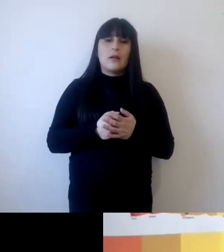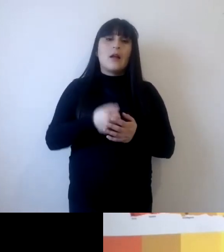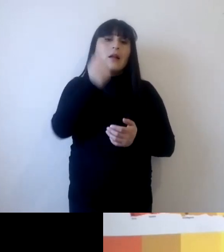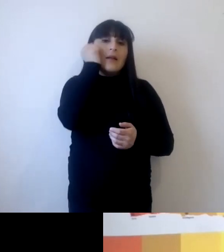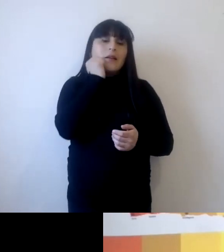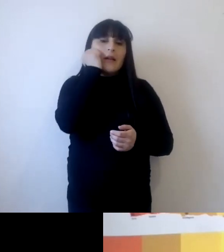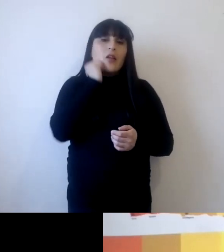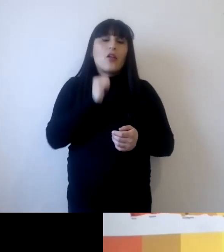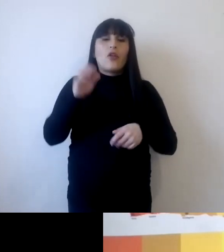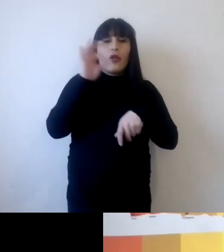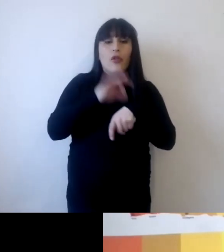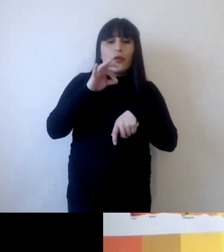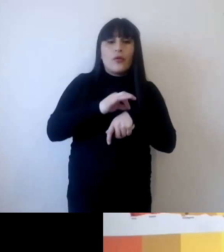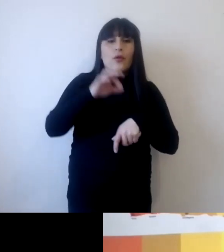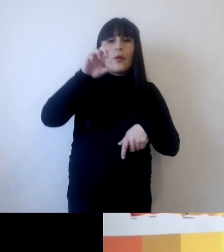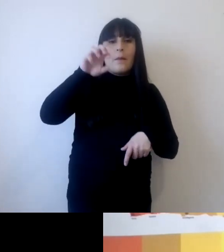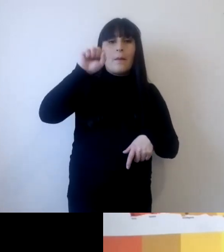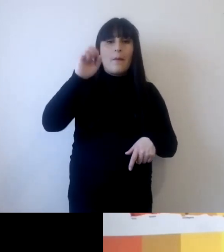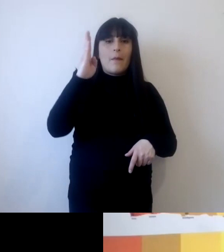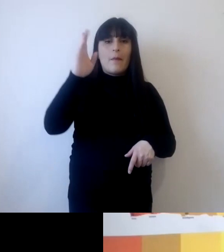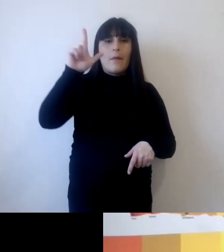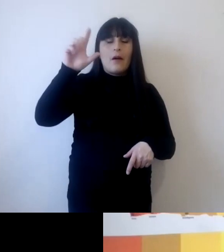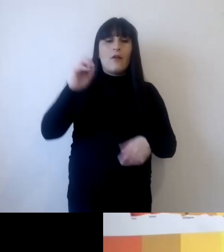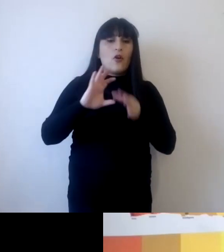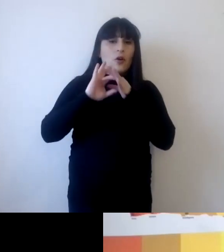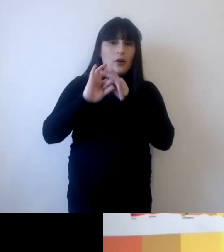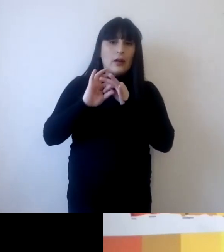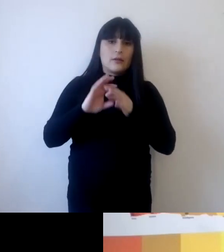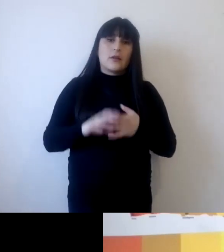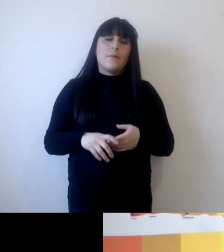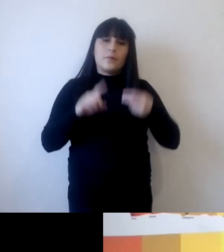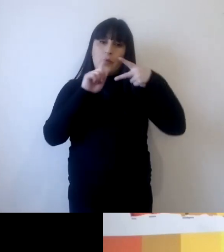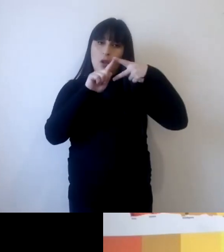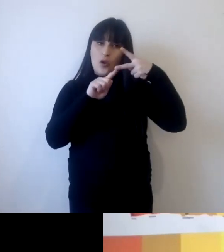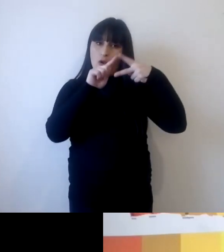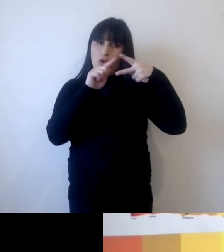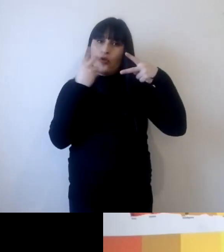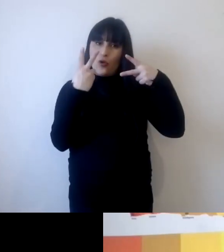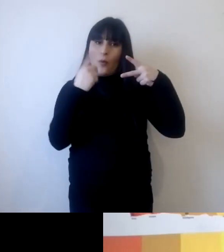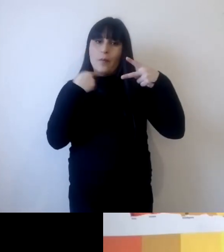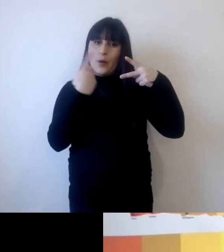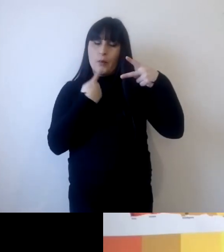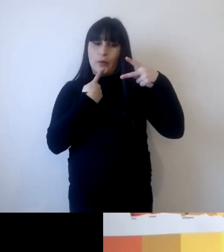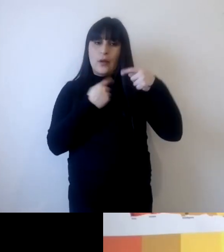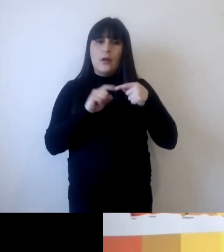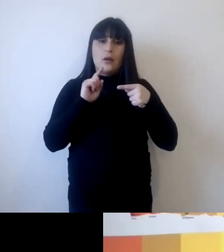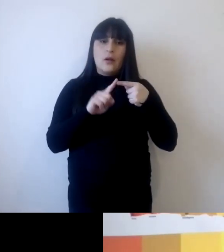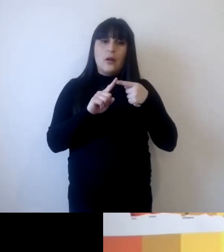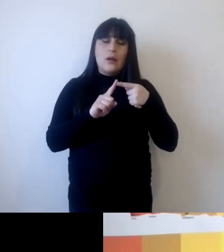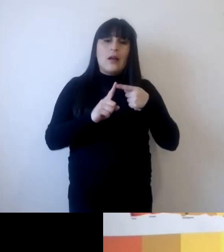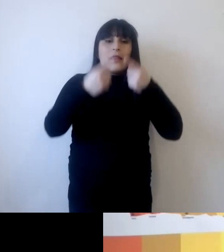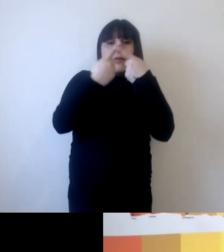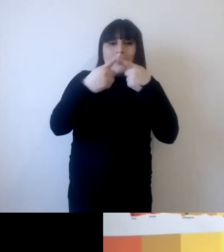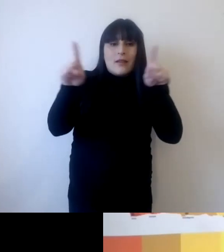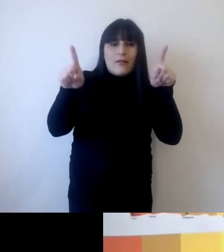acá de Santiago muchas gracias por su ponencia voy a fragmentar en dos esta pregunta son dos en una dice qué diferencia hay